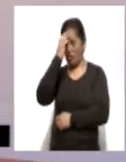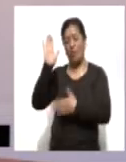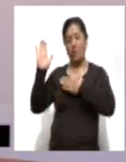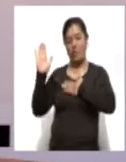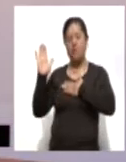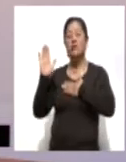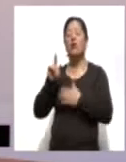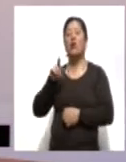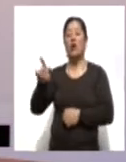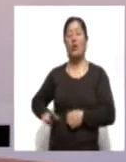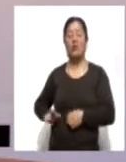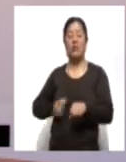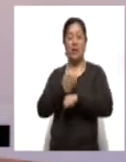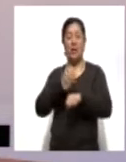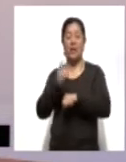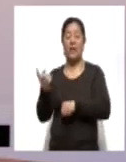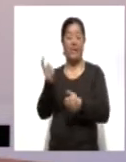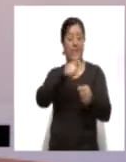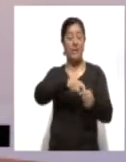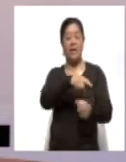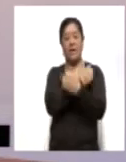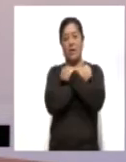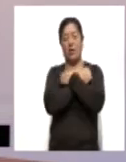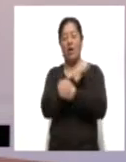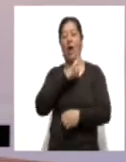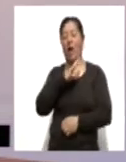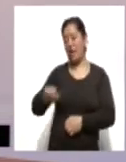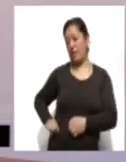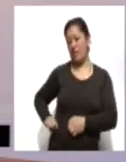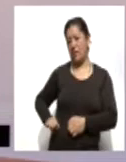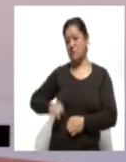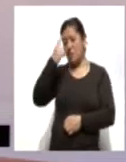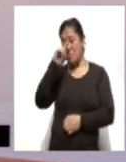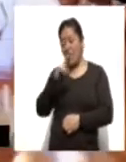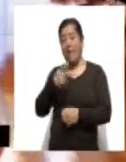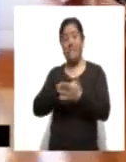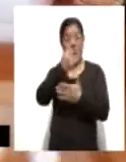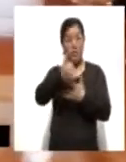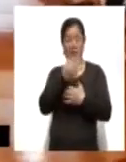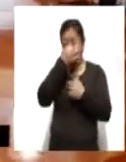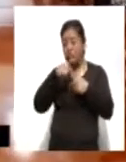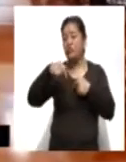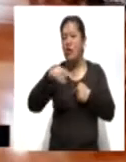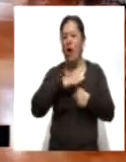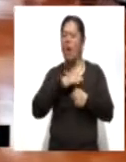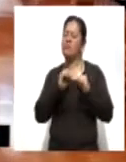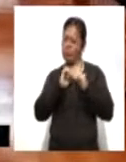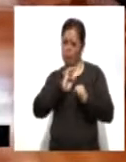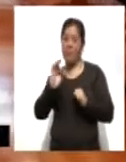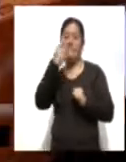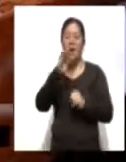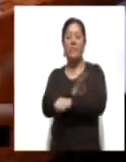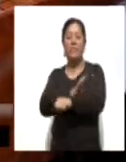con la educación, el cual se ve reflejado en el interés y convicción para materializar proyectos a corto plazo que beneficien a